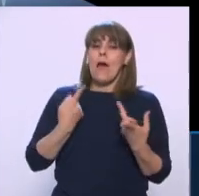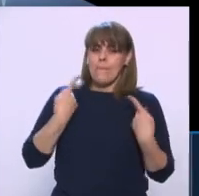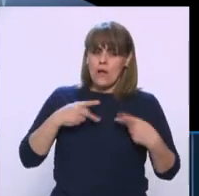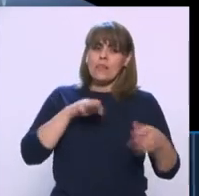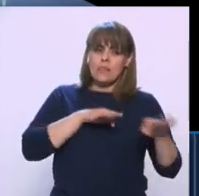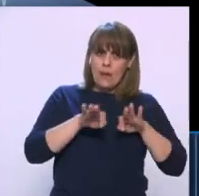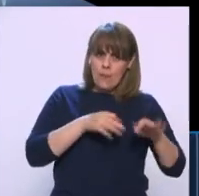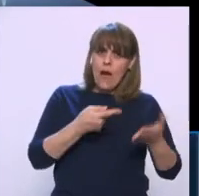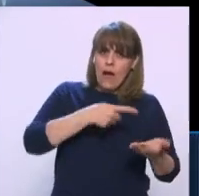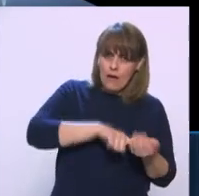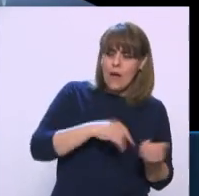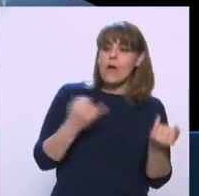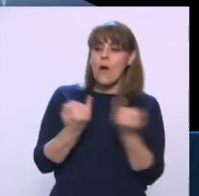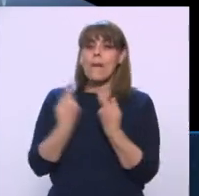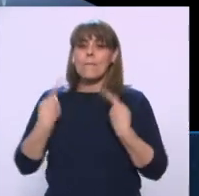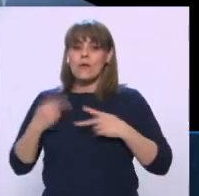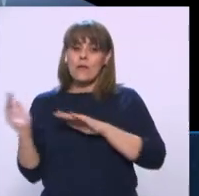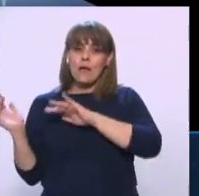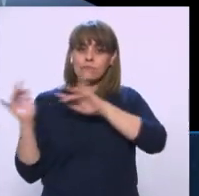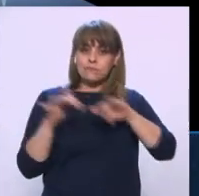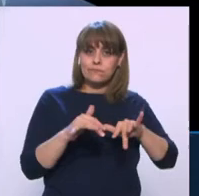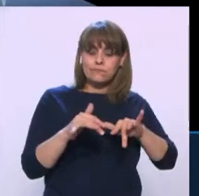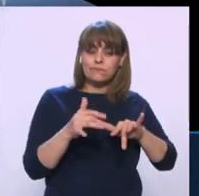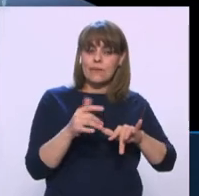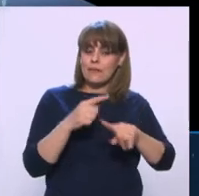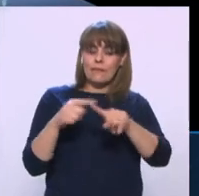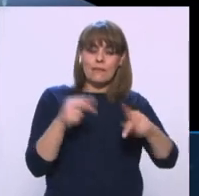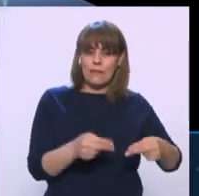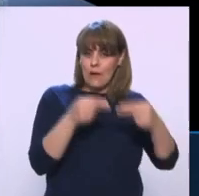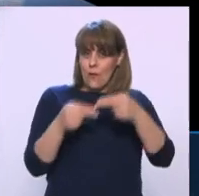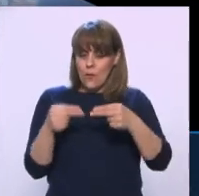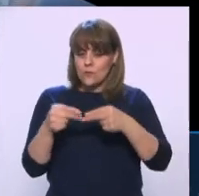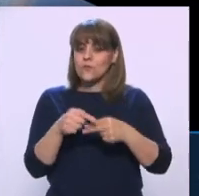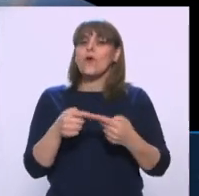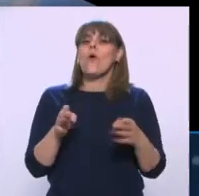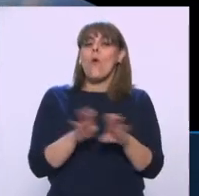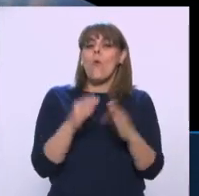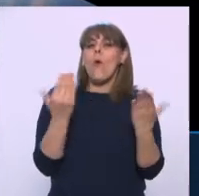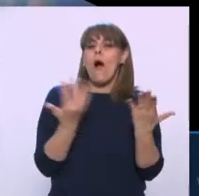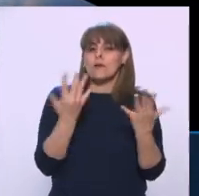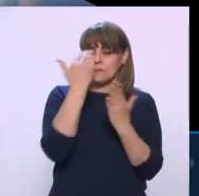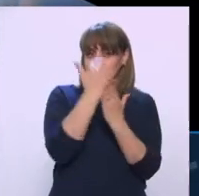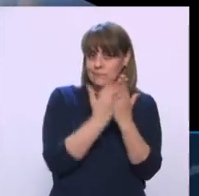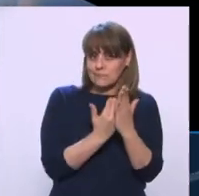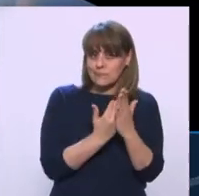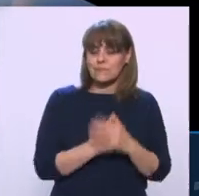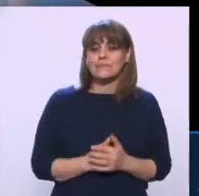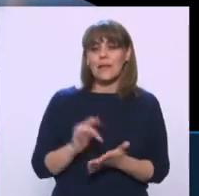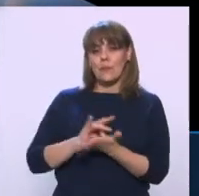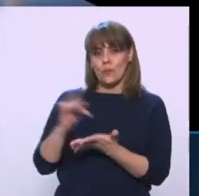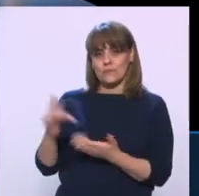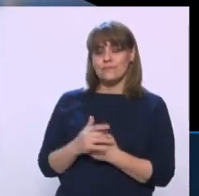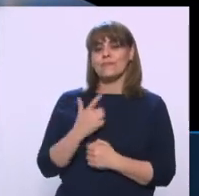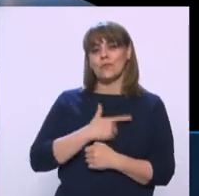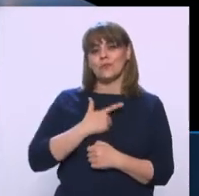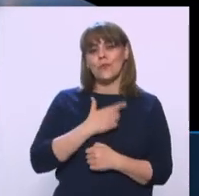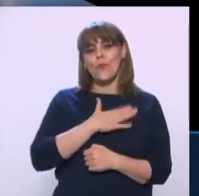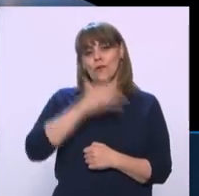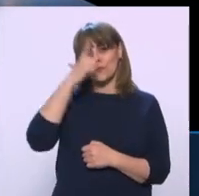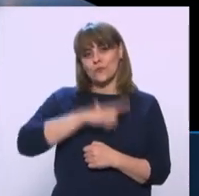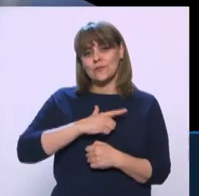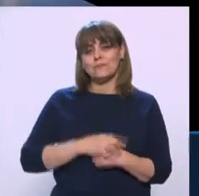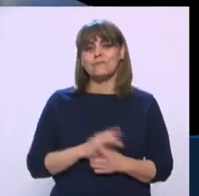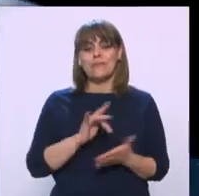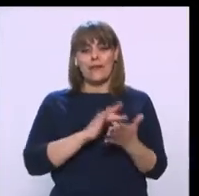usuarios, de todos estos giros comerciales que están abiertos. Pues muchas gracias, secretaria. Con mucho gusto, buena noche.